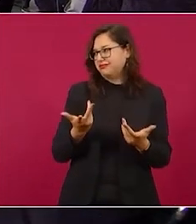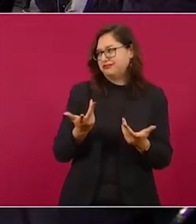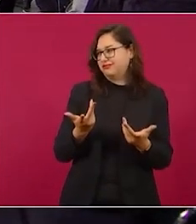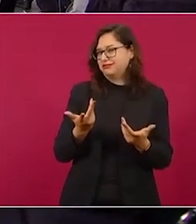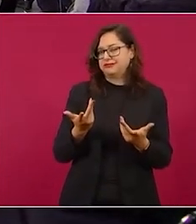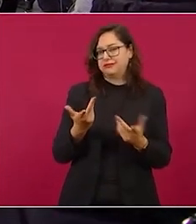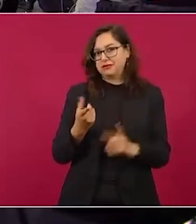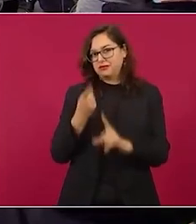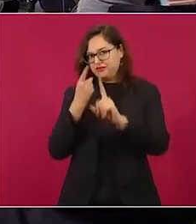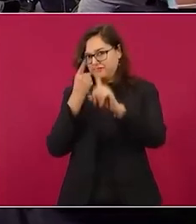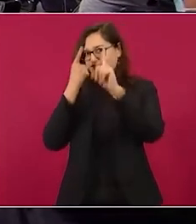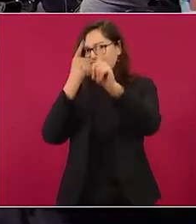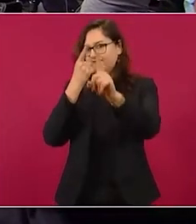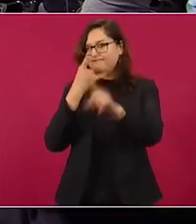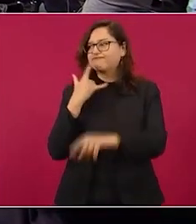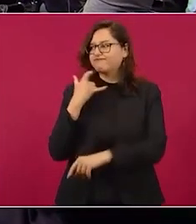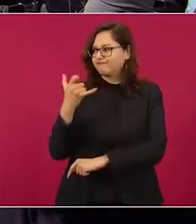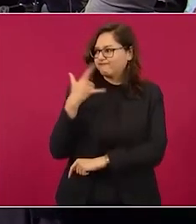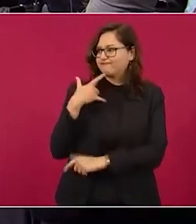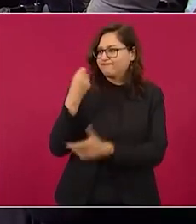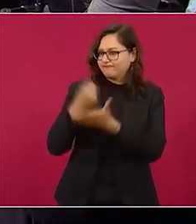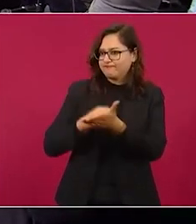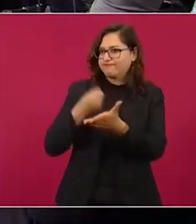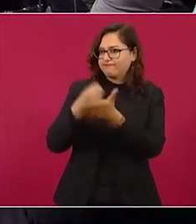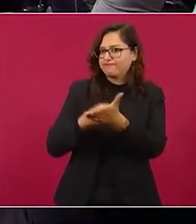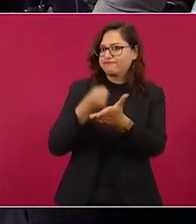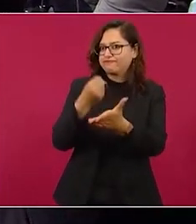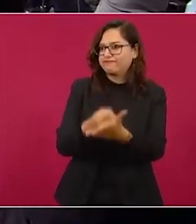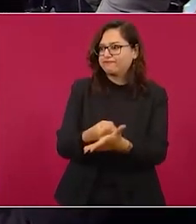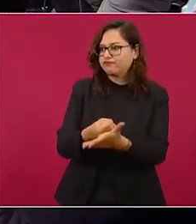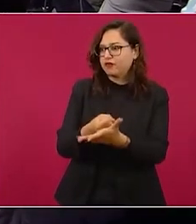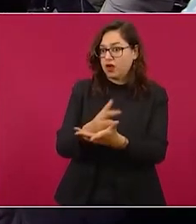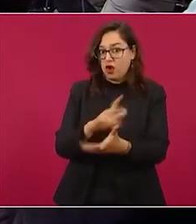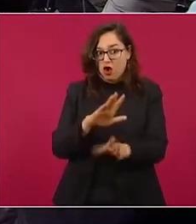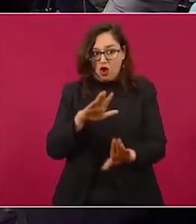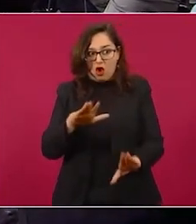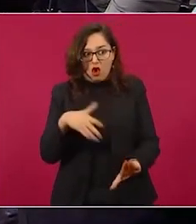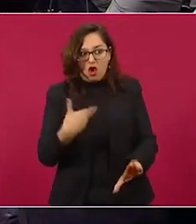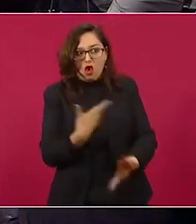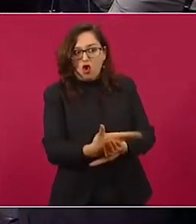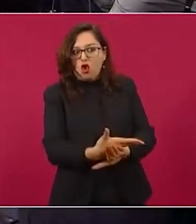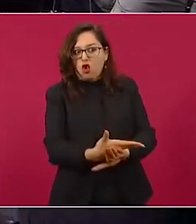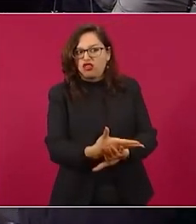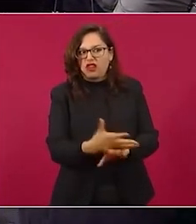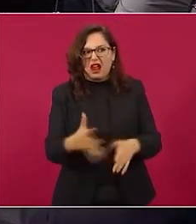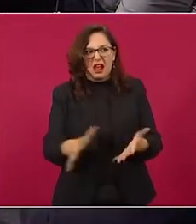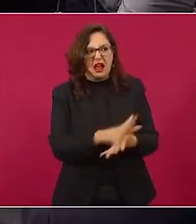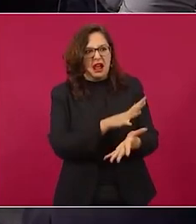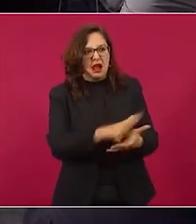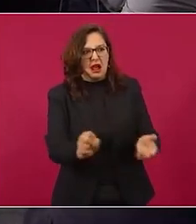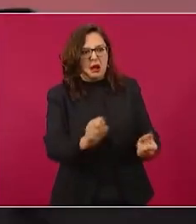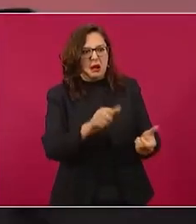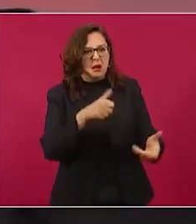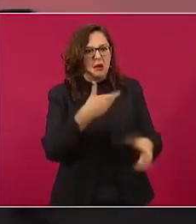no es por la destrucción.